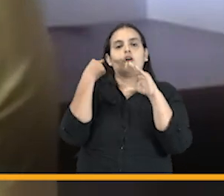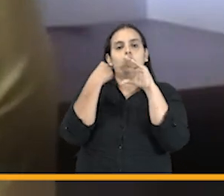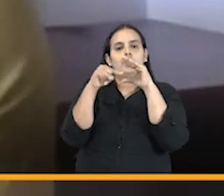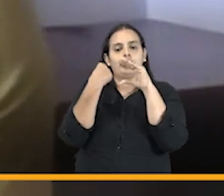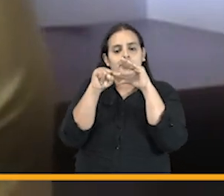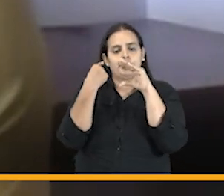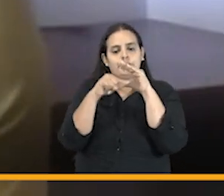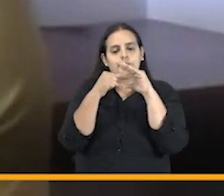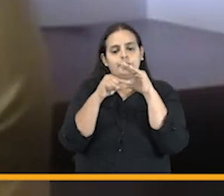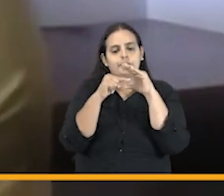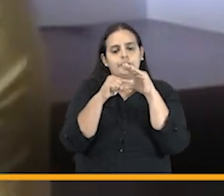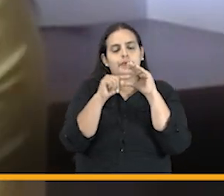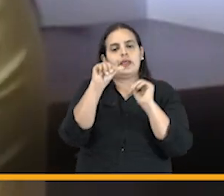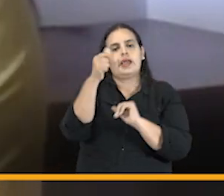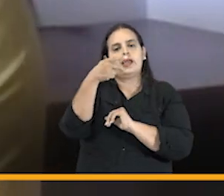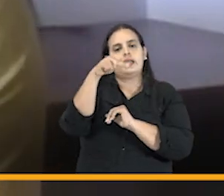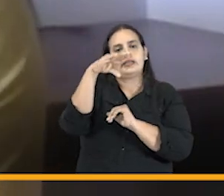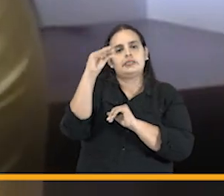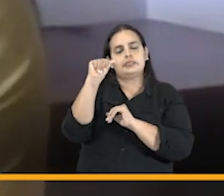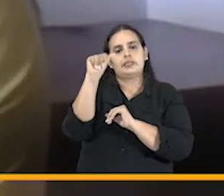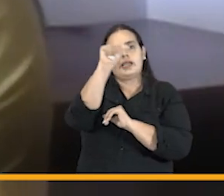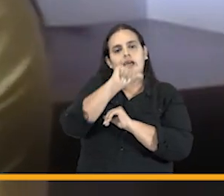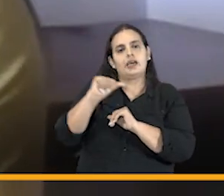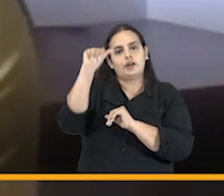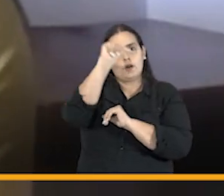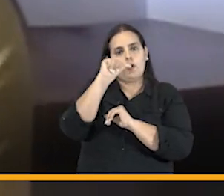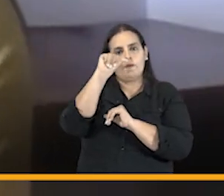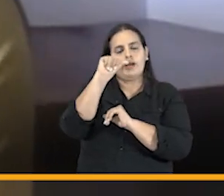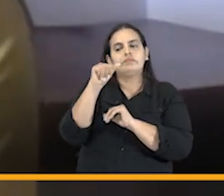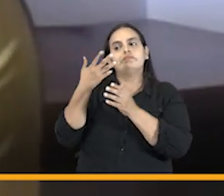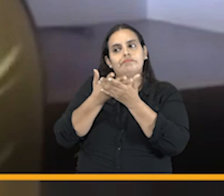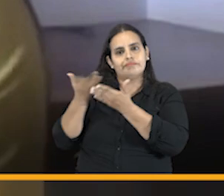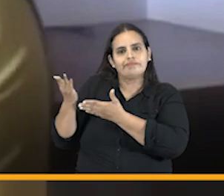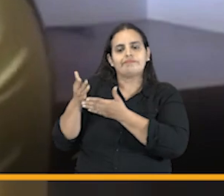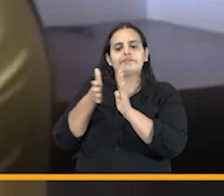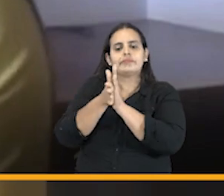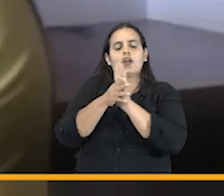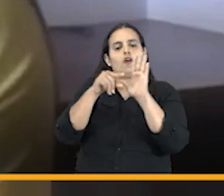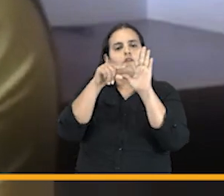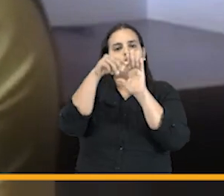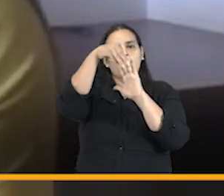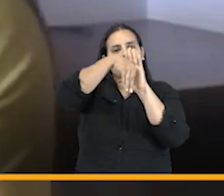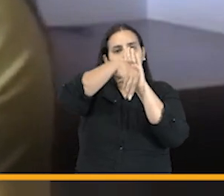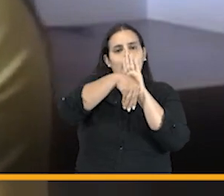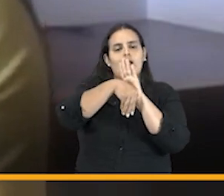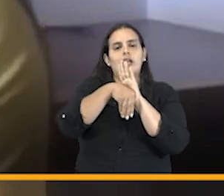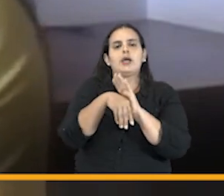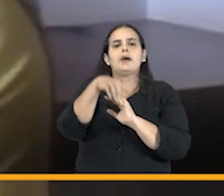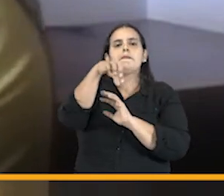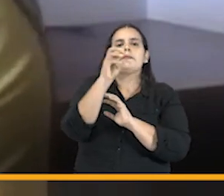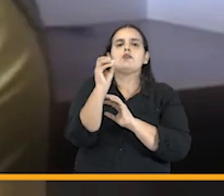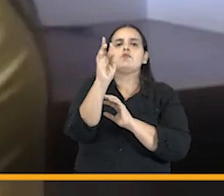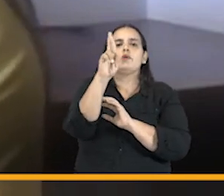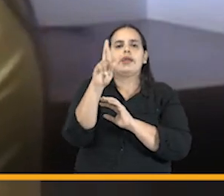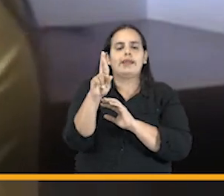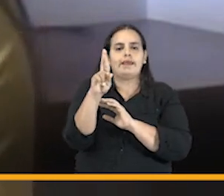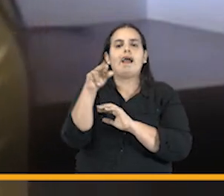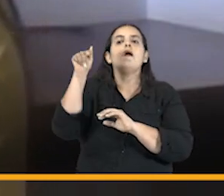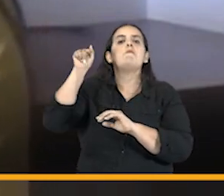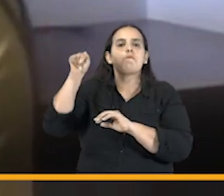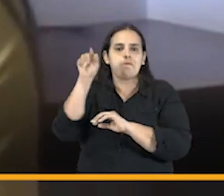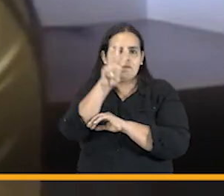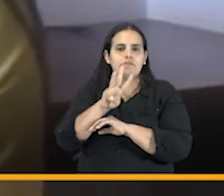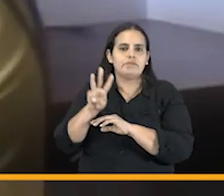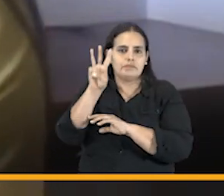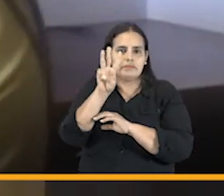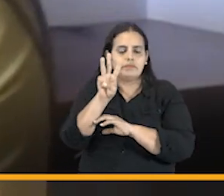electrónico agencia arroba defensa juridica.gov.co formulario electrónico de PQR habilitado en la página